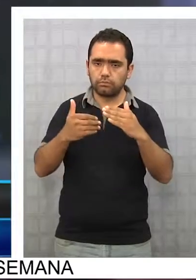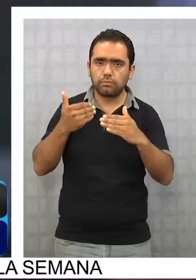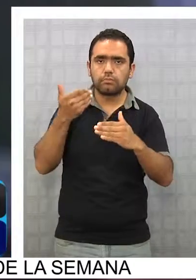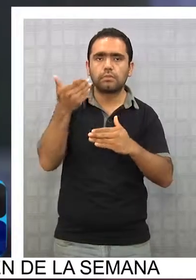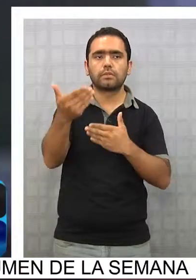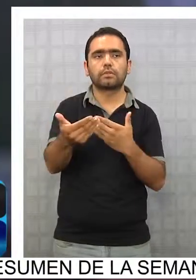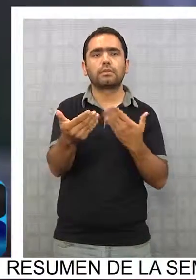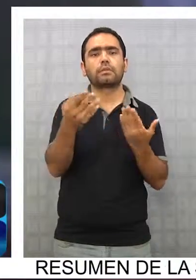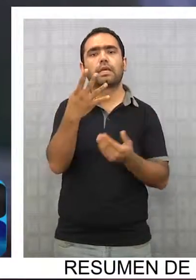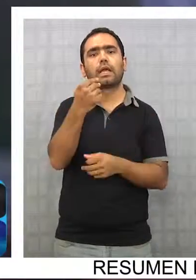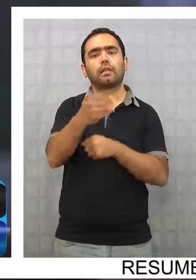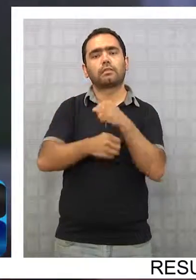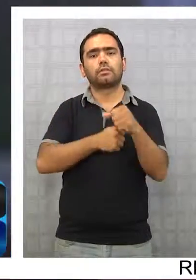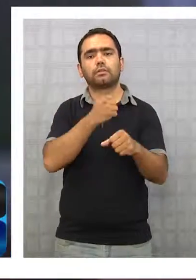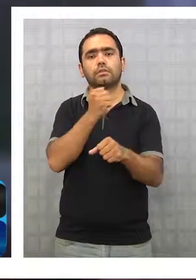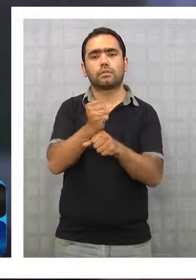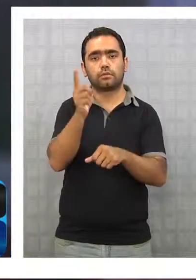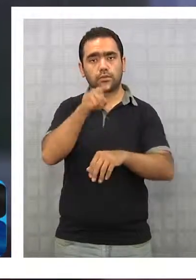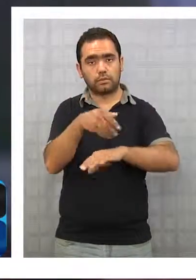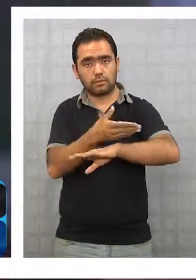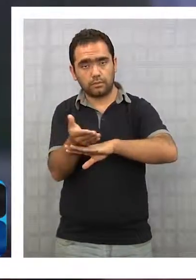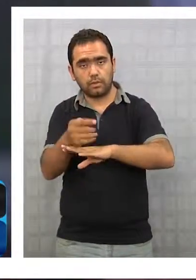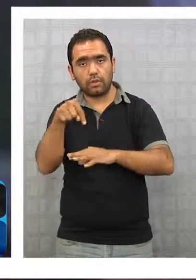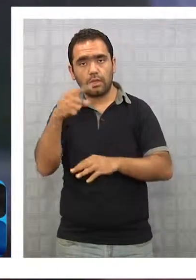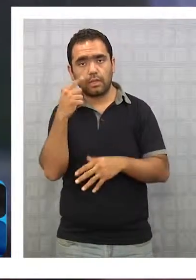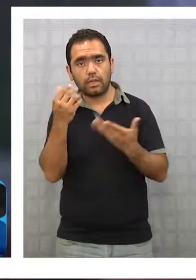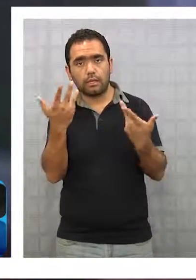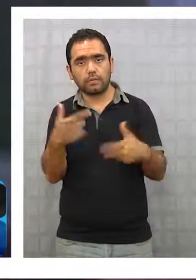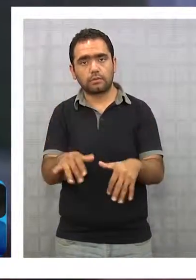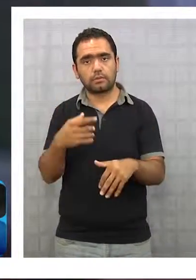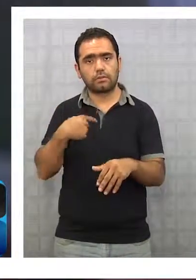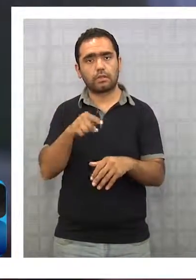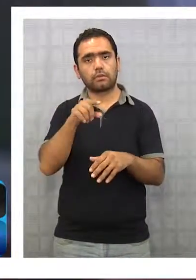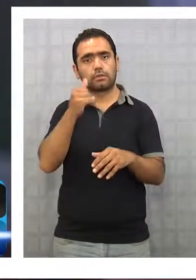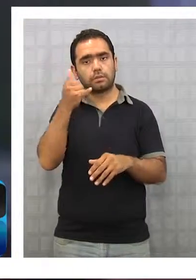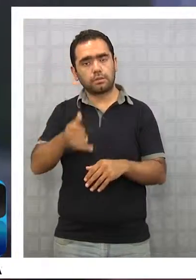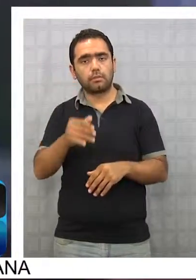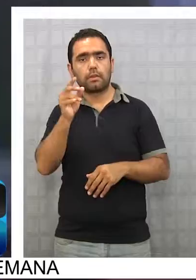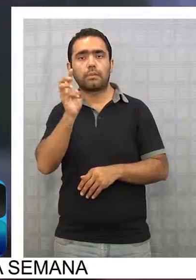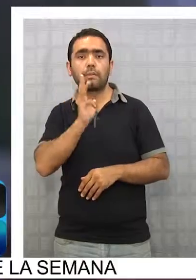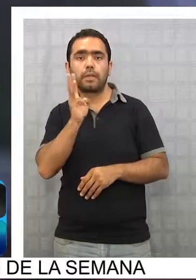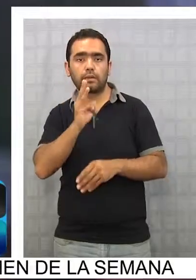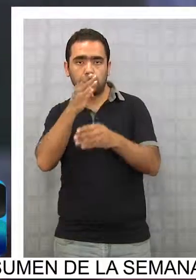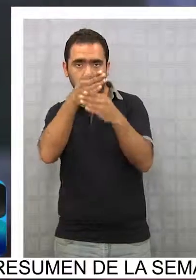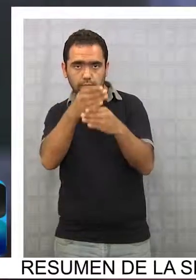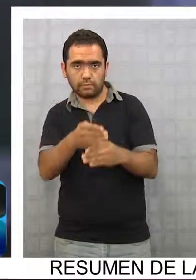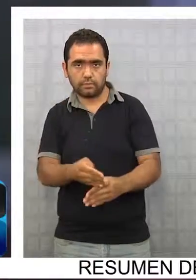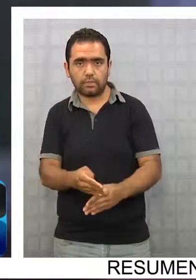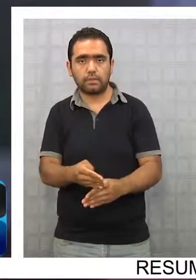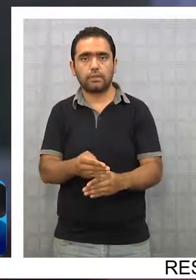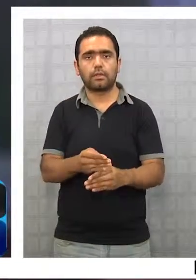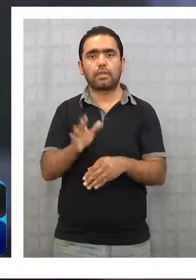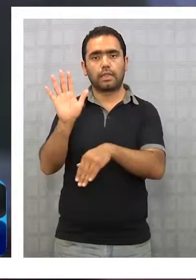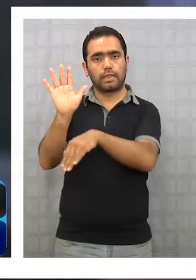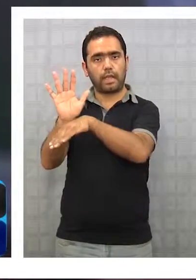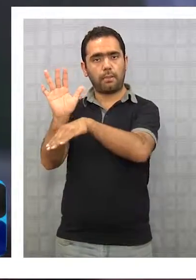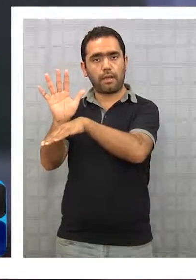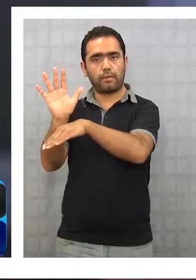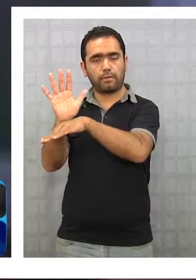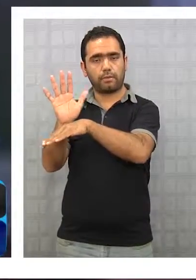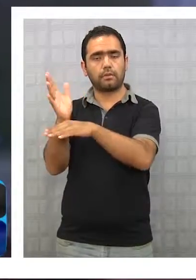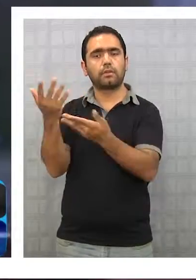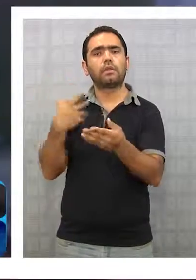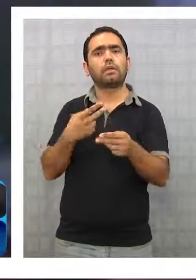años, que tiene 14 años como servicio. Hoy día ya estamos instalados todos los miércoles en el Tamarugal, haciendo